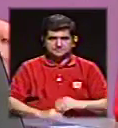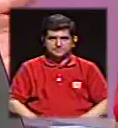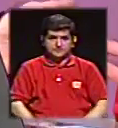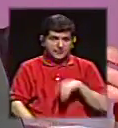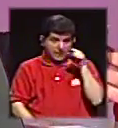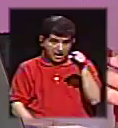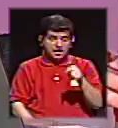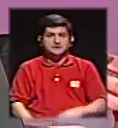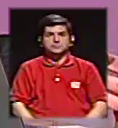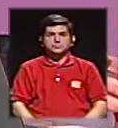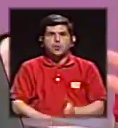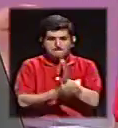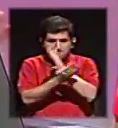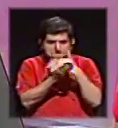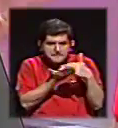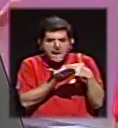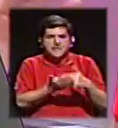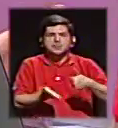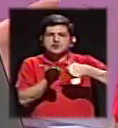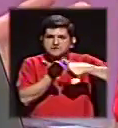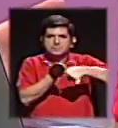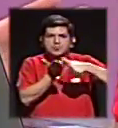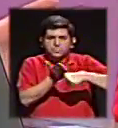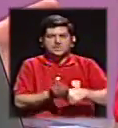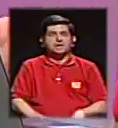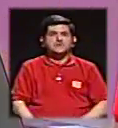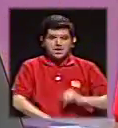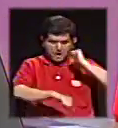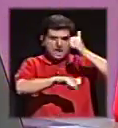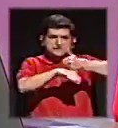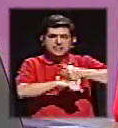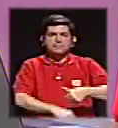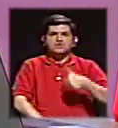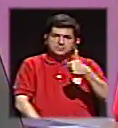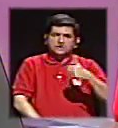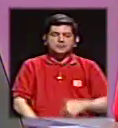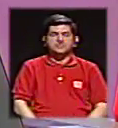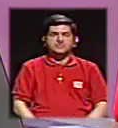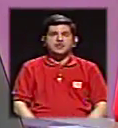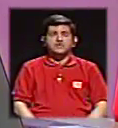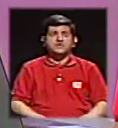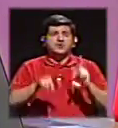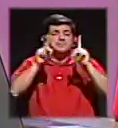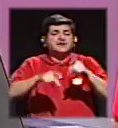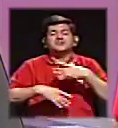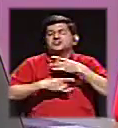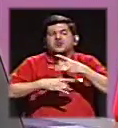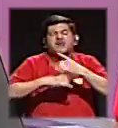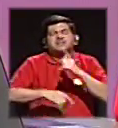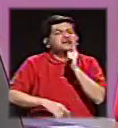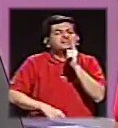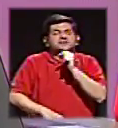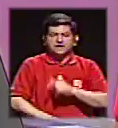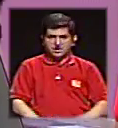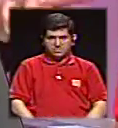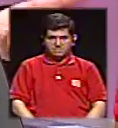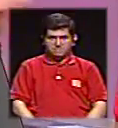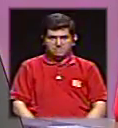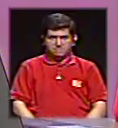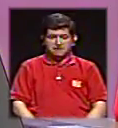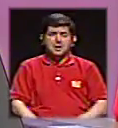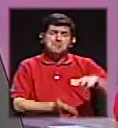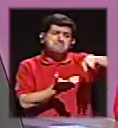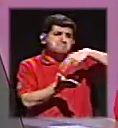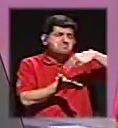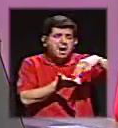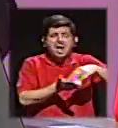Eso es una tajada electoral que define una elección. Ahora, ¿quién va a enamorarlos? Ya no es con